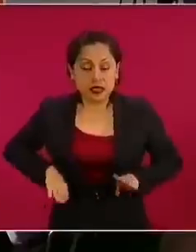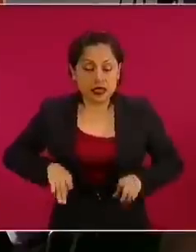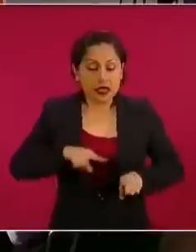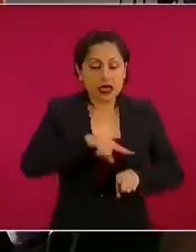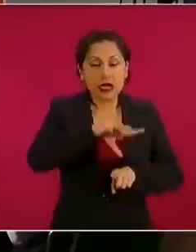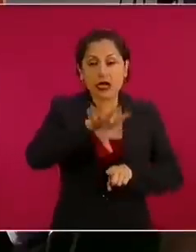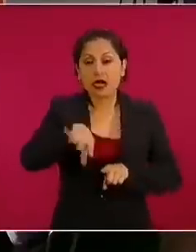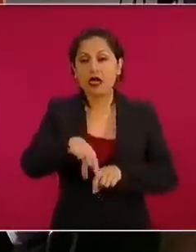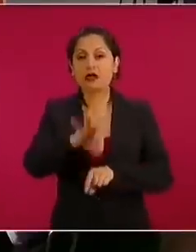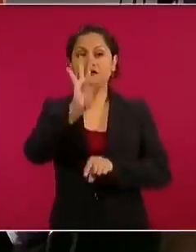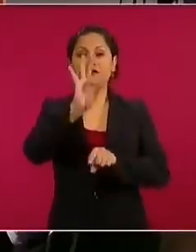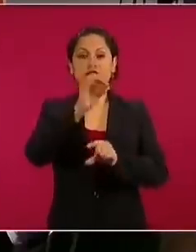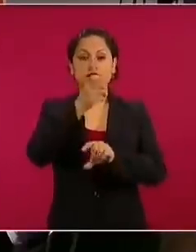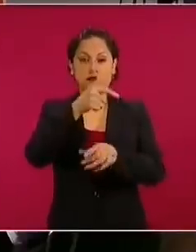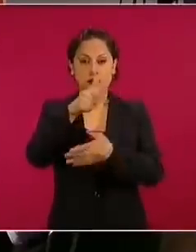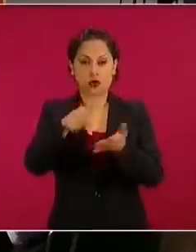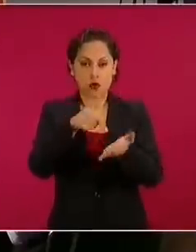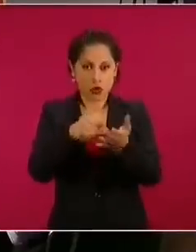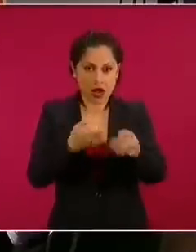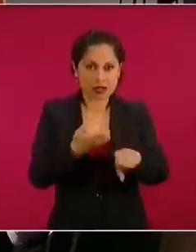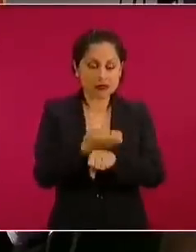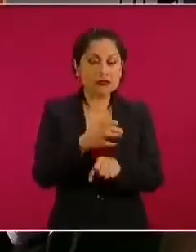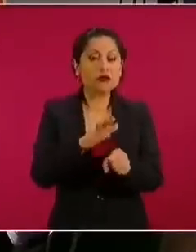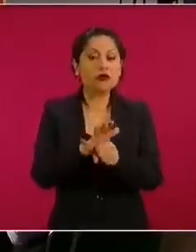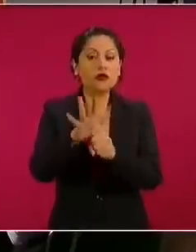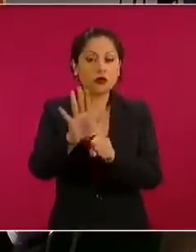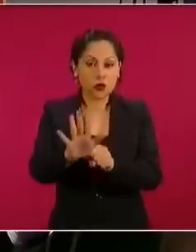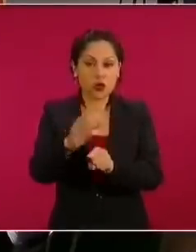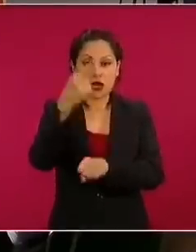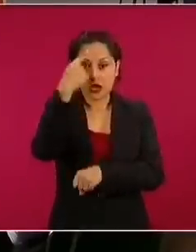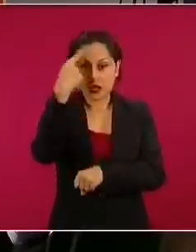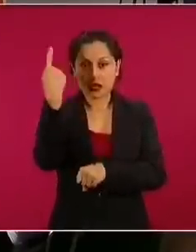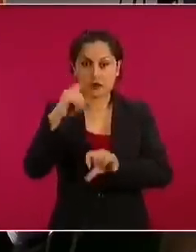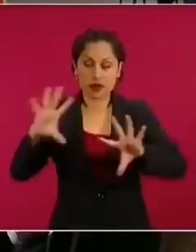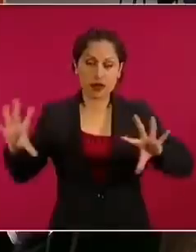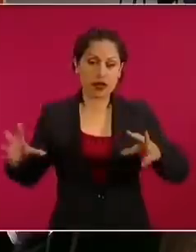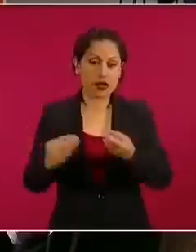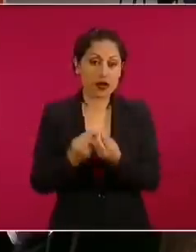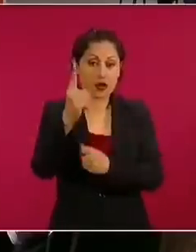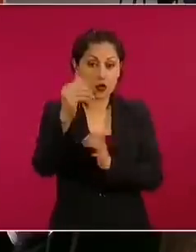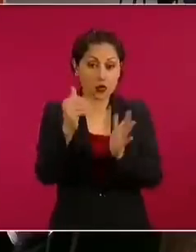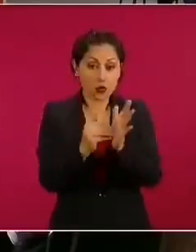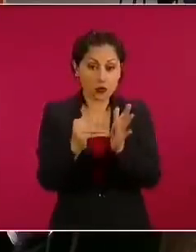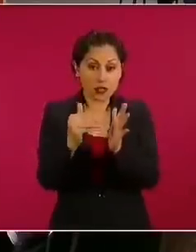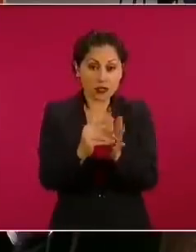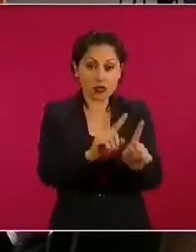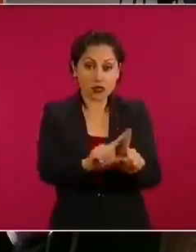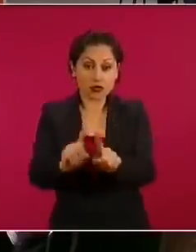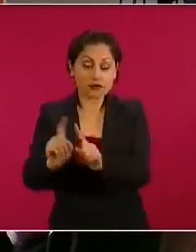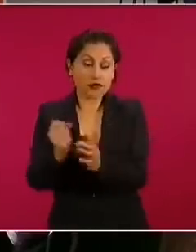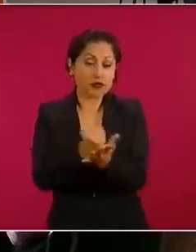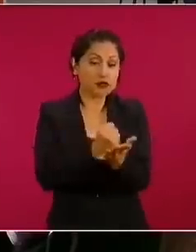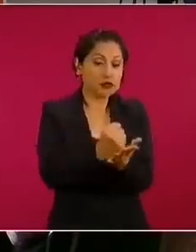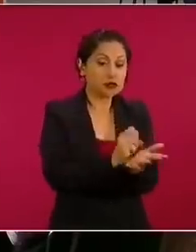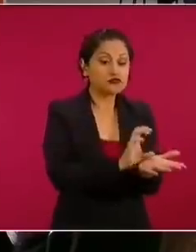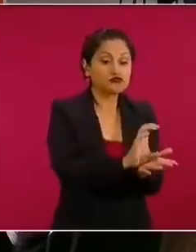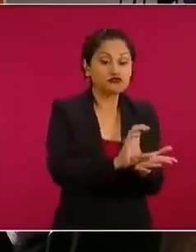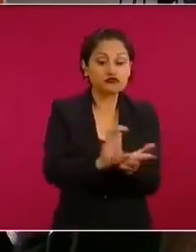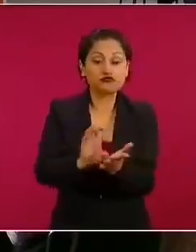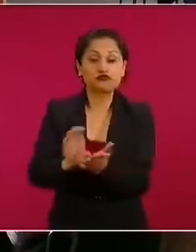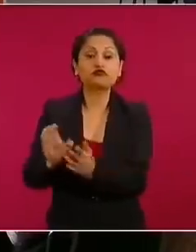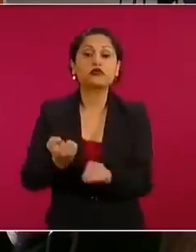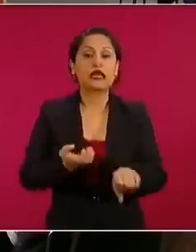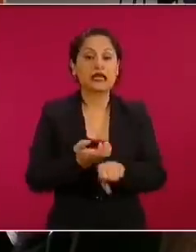momento de distribuir el millón de créditos de 25 mil pesos en el territorio del país.